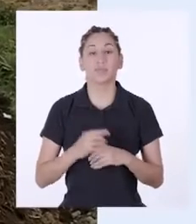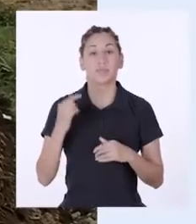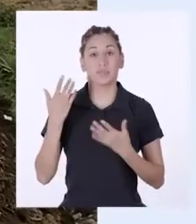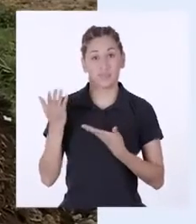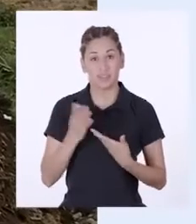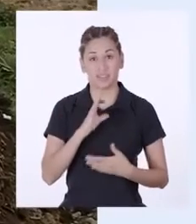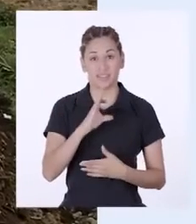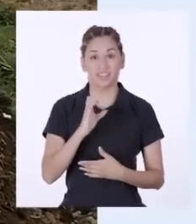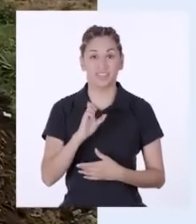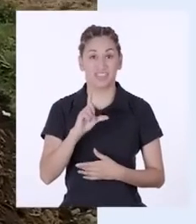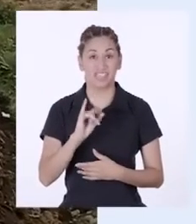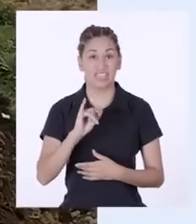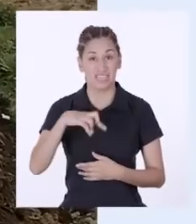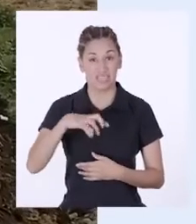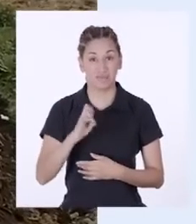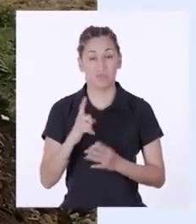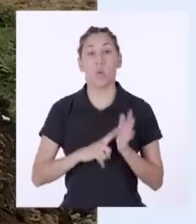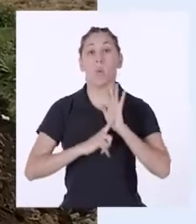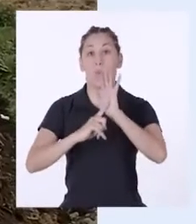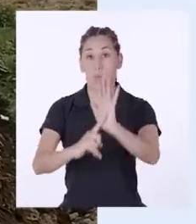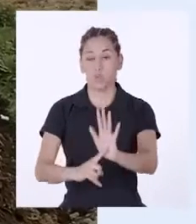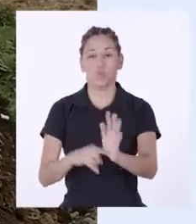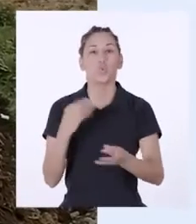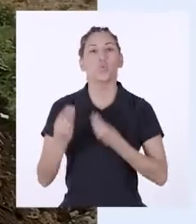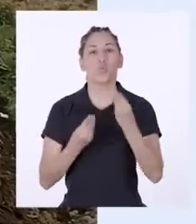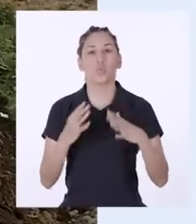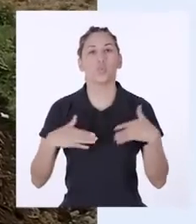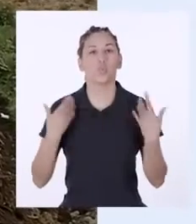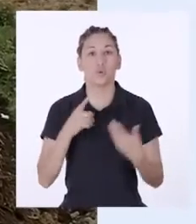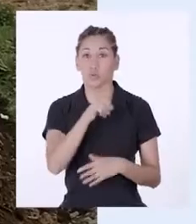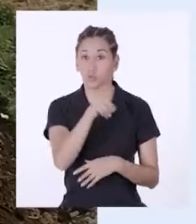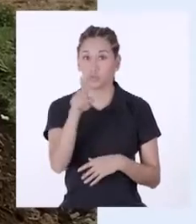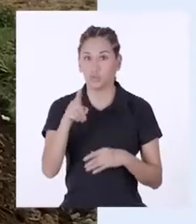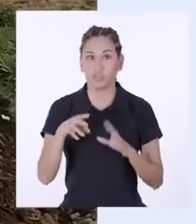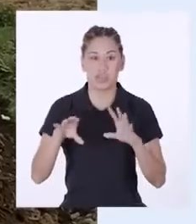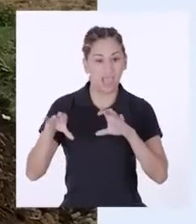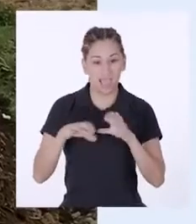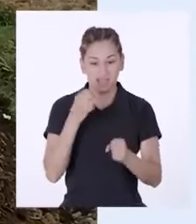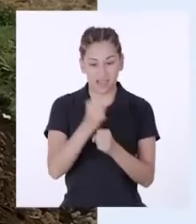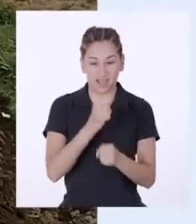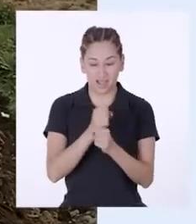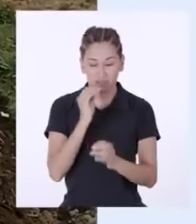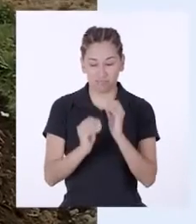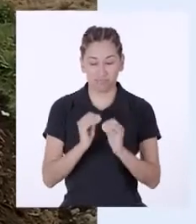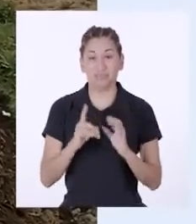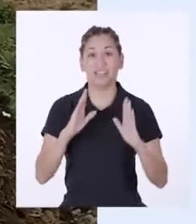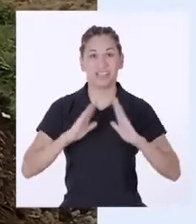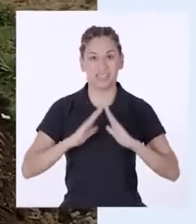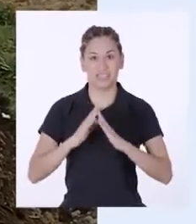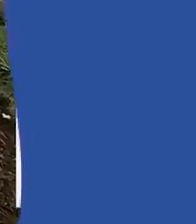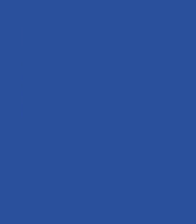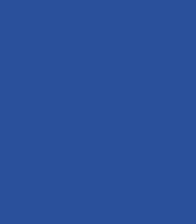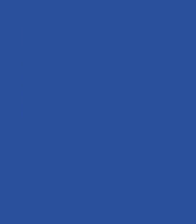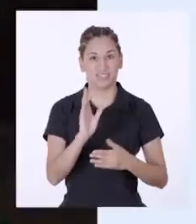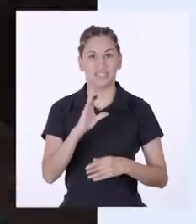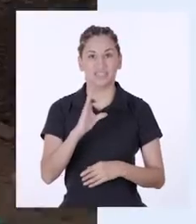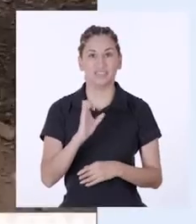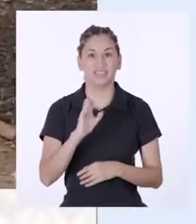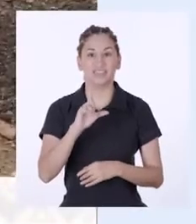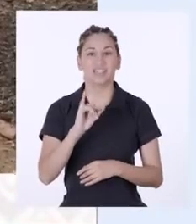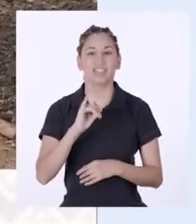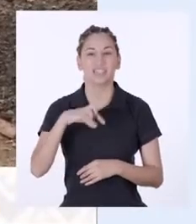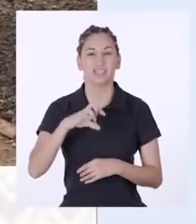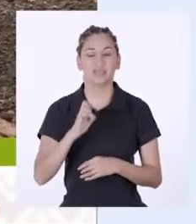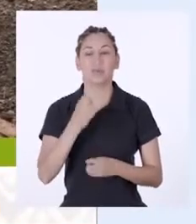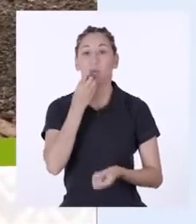Felipe les va a mostrar cómo pueden ustedes compostar en sus casas. ¡Adelante, Felipe! Buenos días,